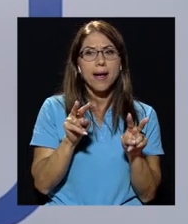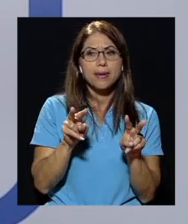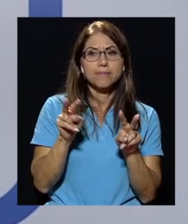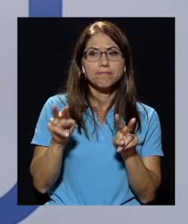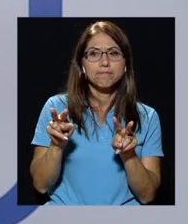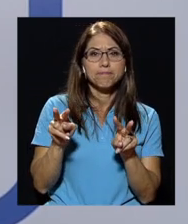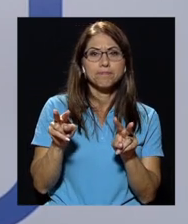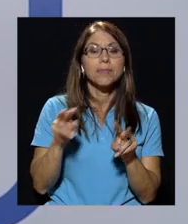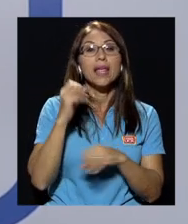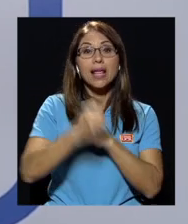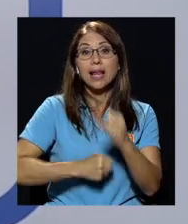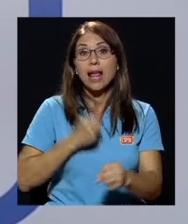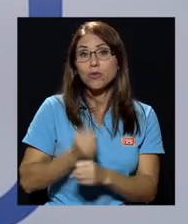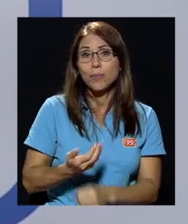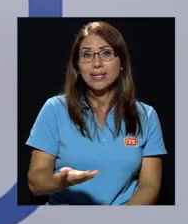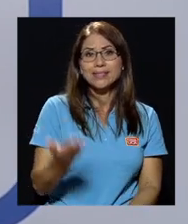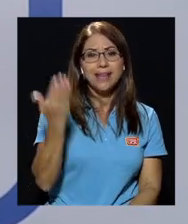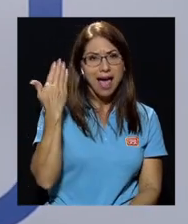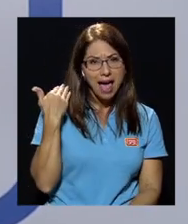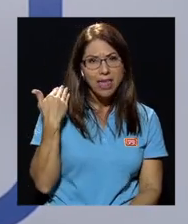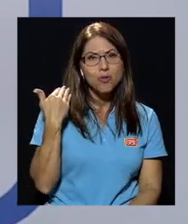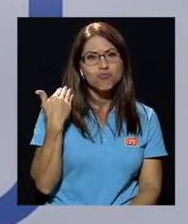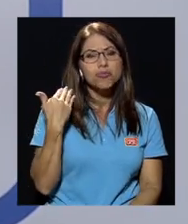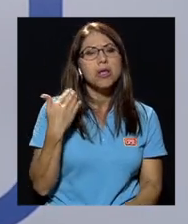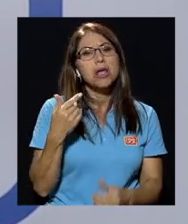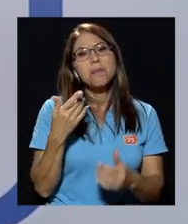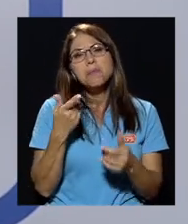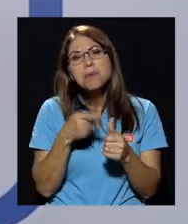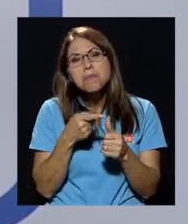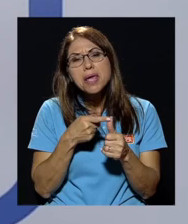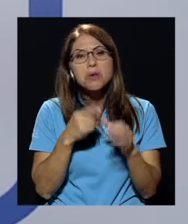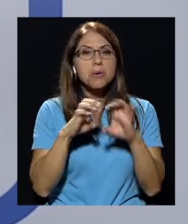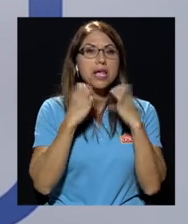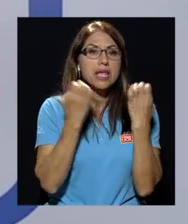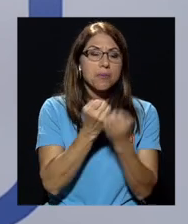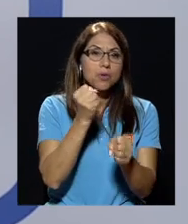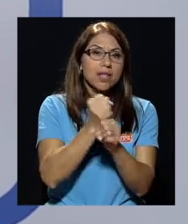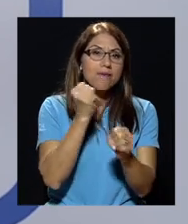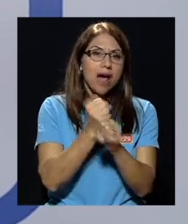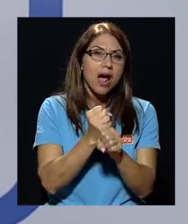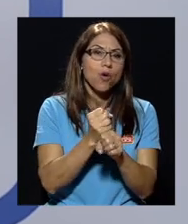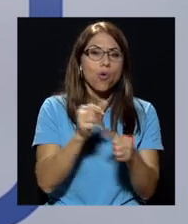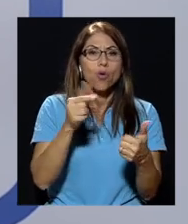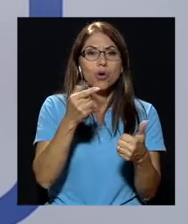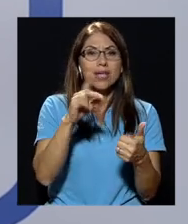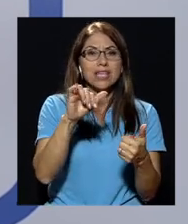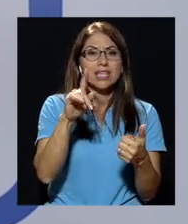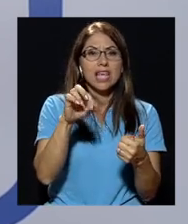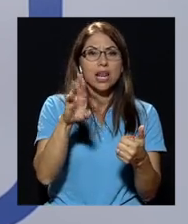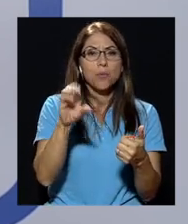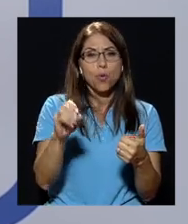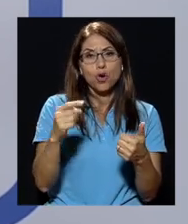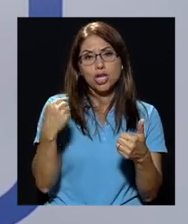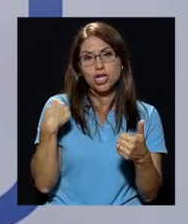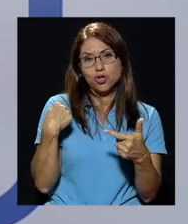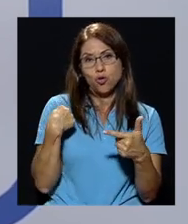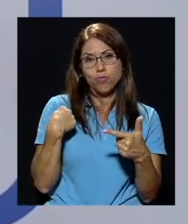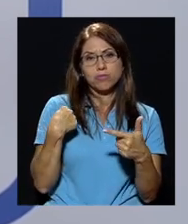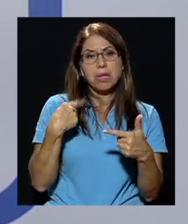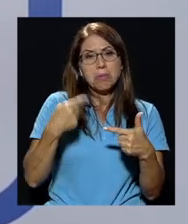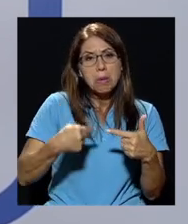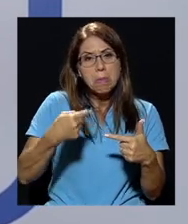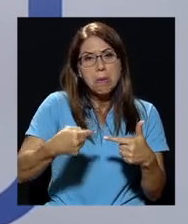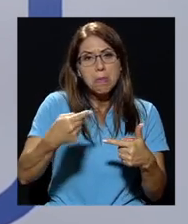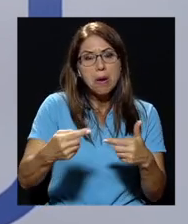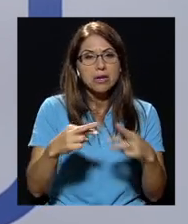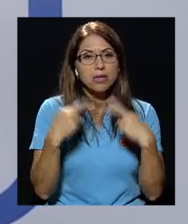de ciertas reuniones que tuvimos el equipo de trabajo, que básicamente es don Guillermo y yo, llegamos a la conclusión de